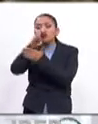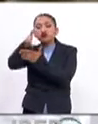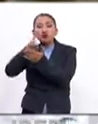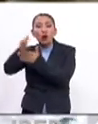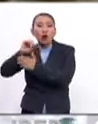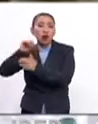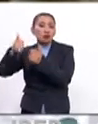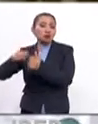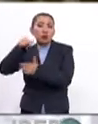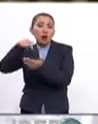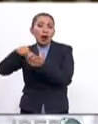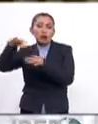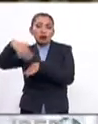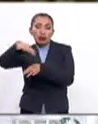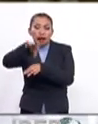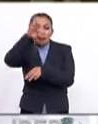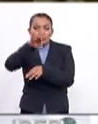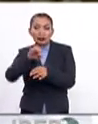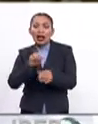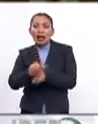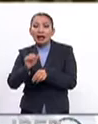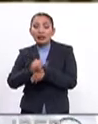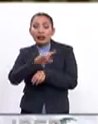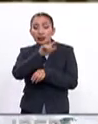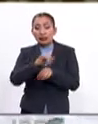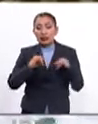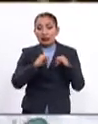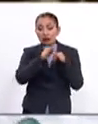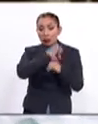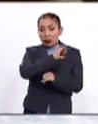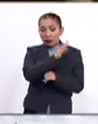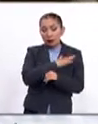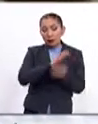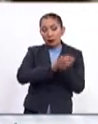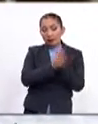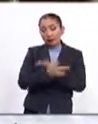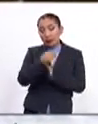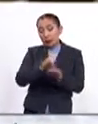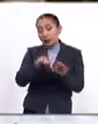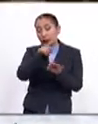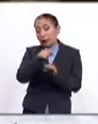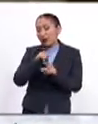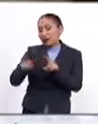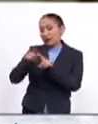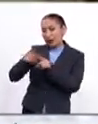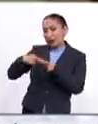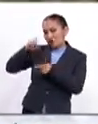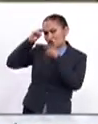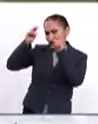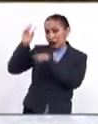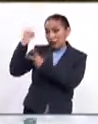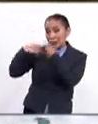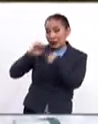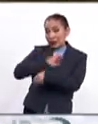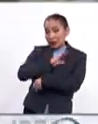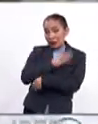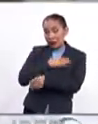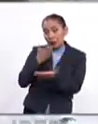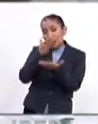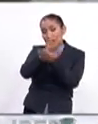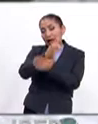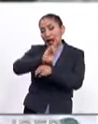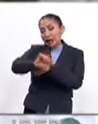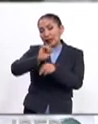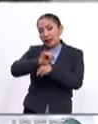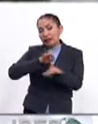establecerse en Argentina. Posteriormente la institución cultural española se convirtió en clave para que varios intelectuales exiliados pudieran entrar al